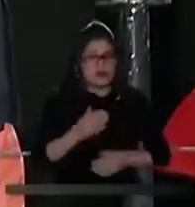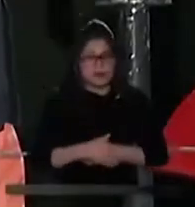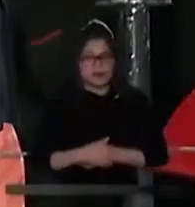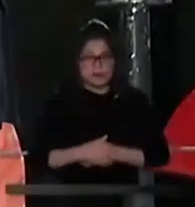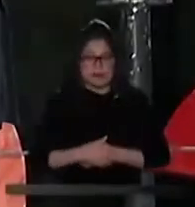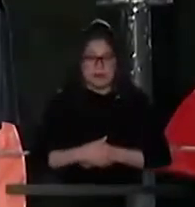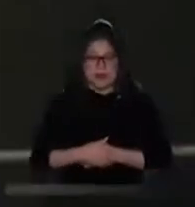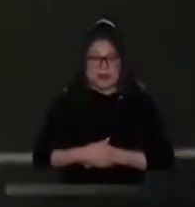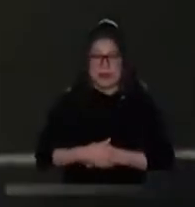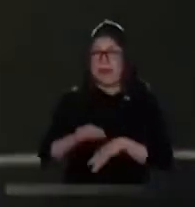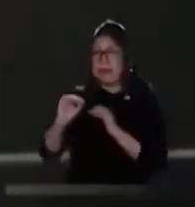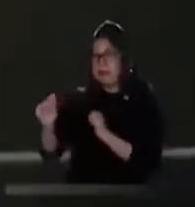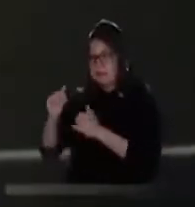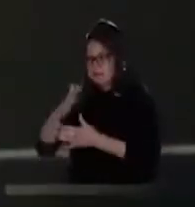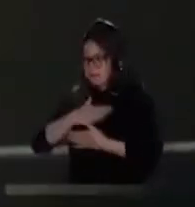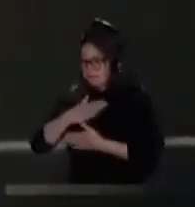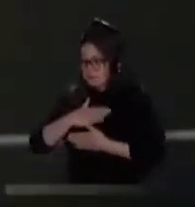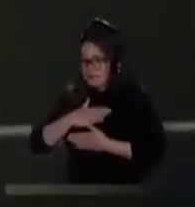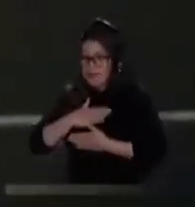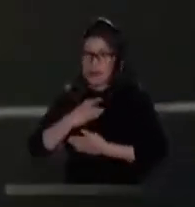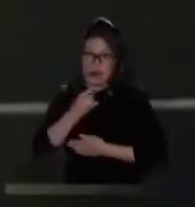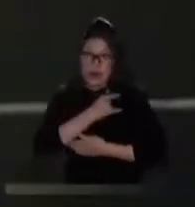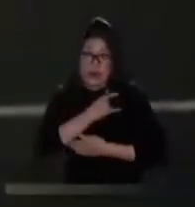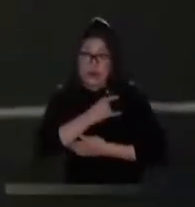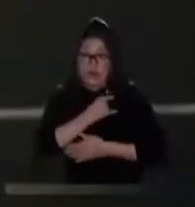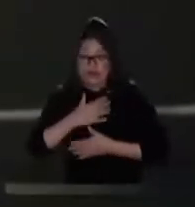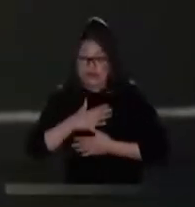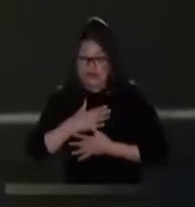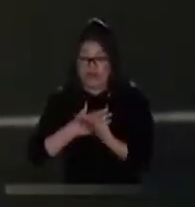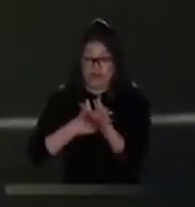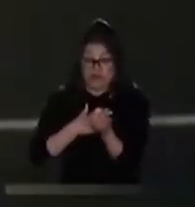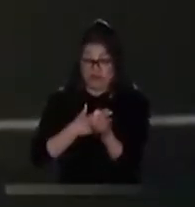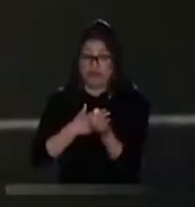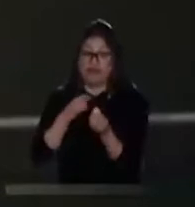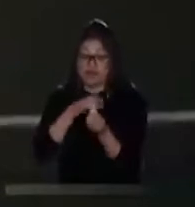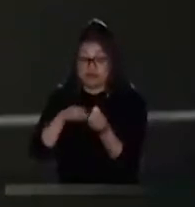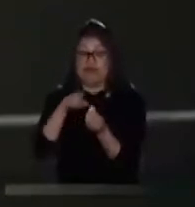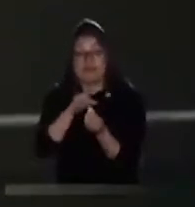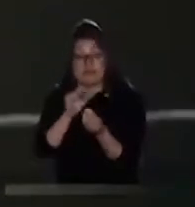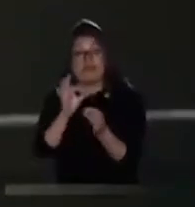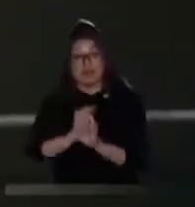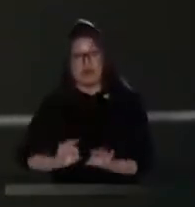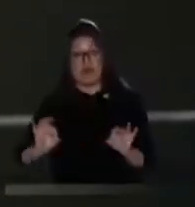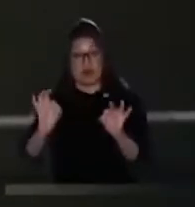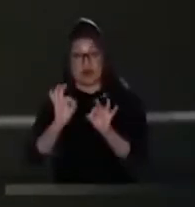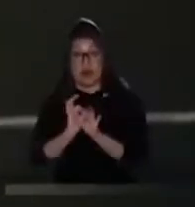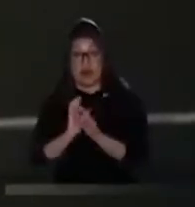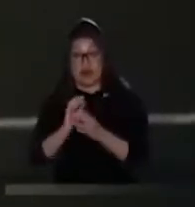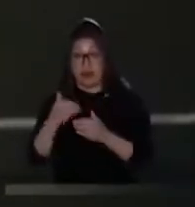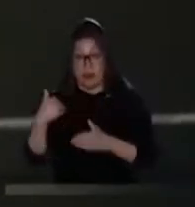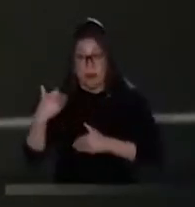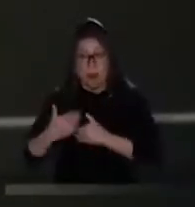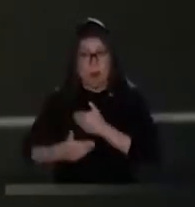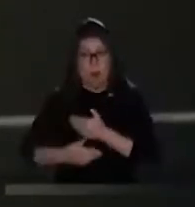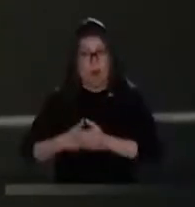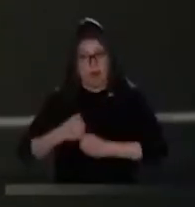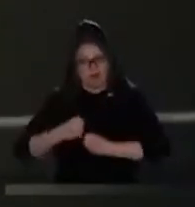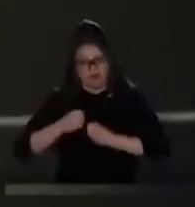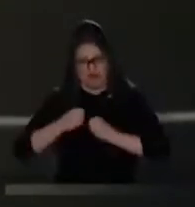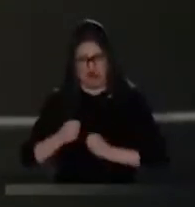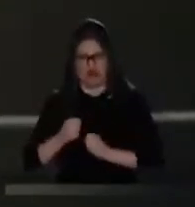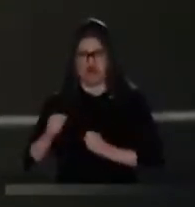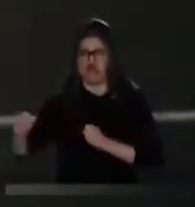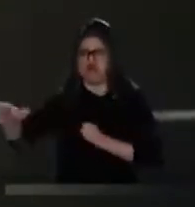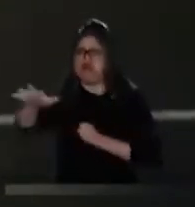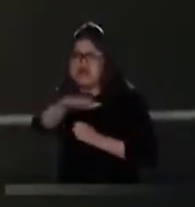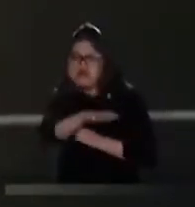la CUN y en esta categoría, realmente que es tan importante, que ha tomado mucha fuerza, realmente en todos los campos y